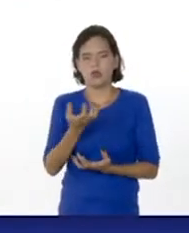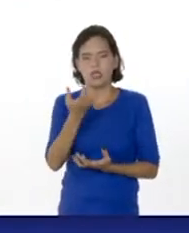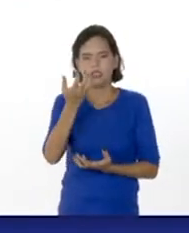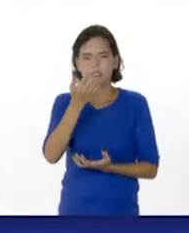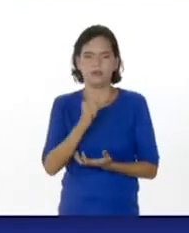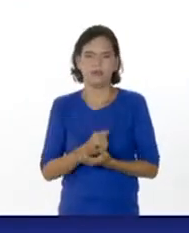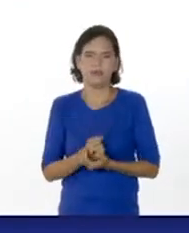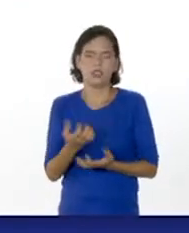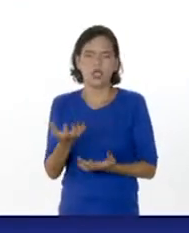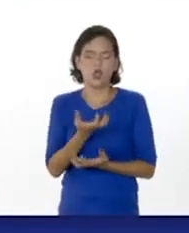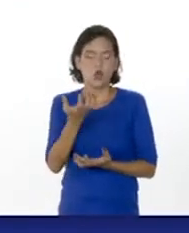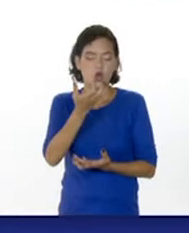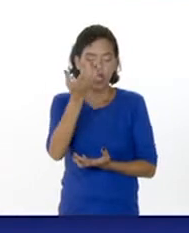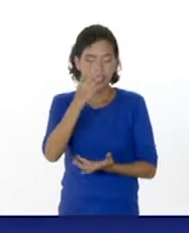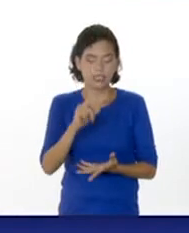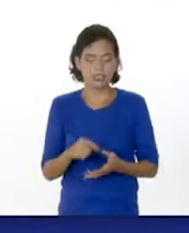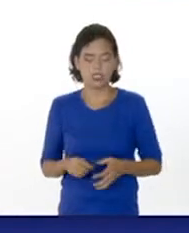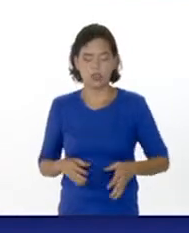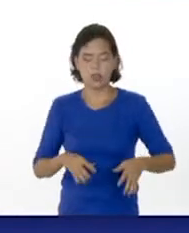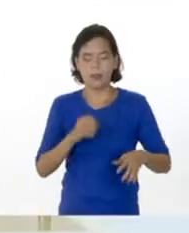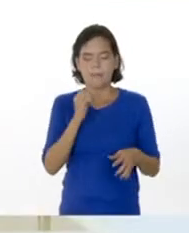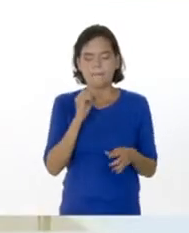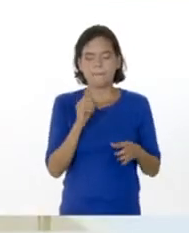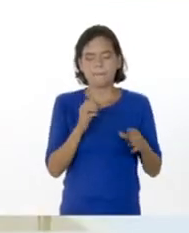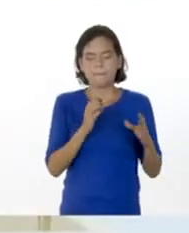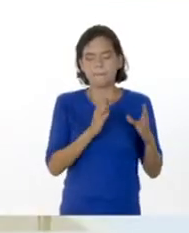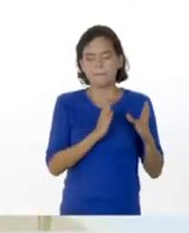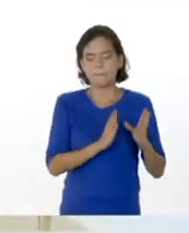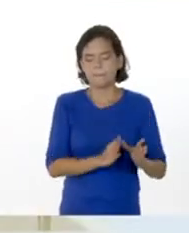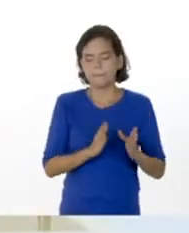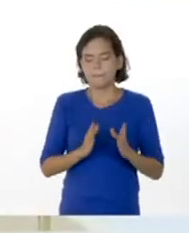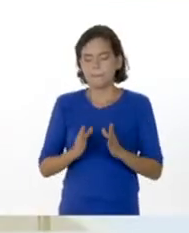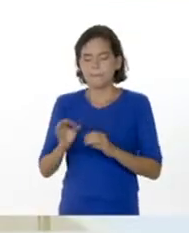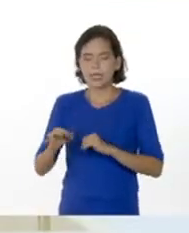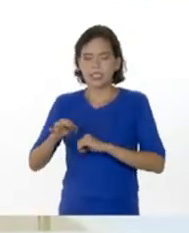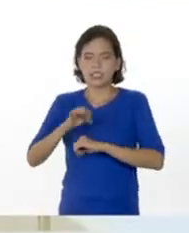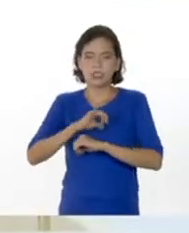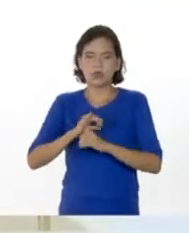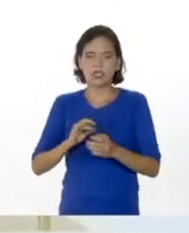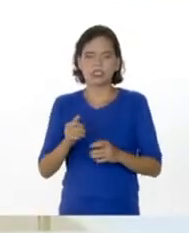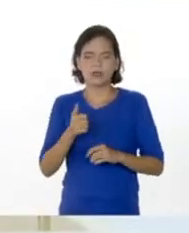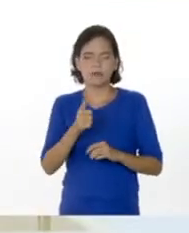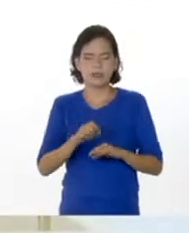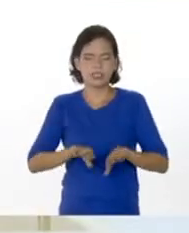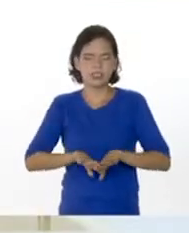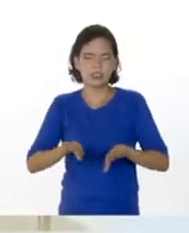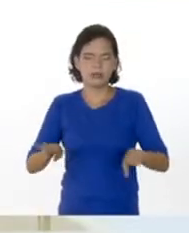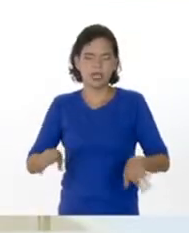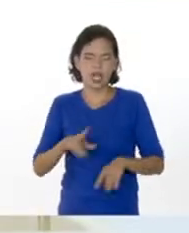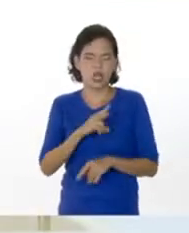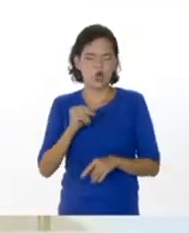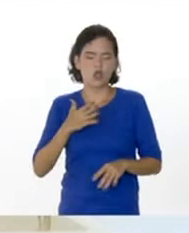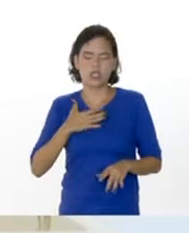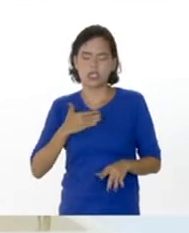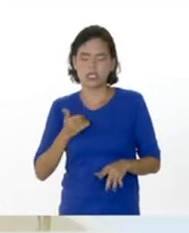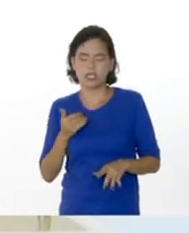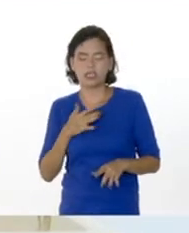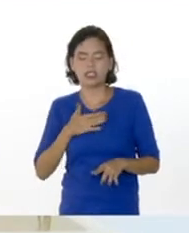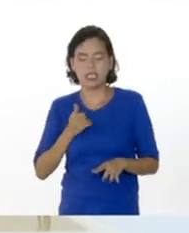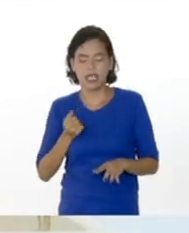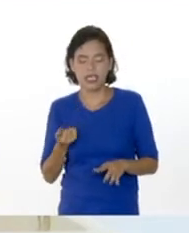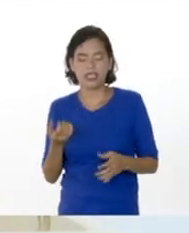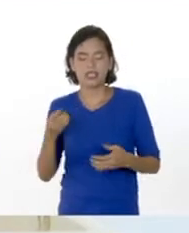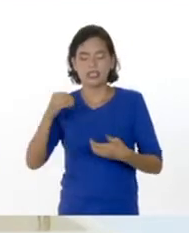por supuesto, son partículas que se encuentran muy bien separadas, quieren ocupar no nada más el espacio que lo contiene,